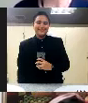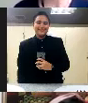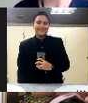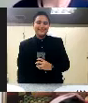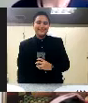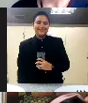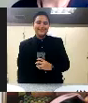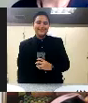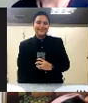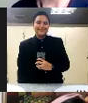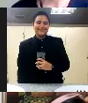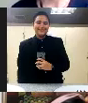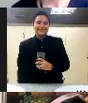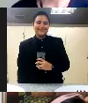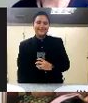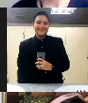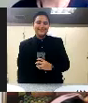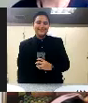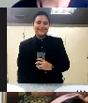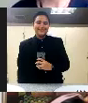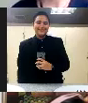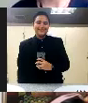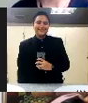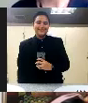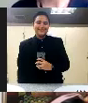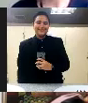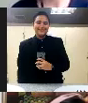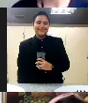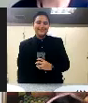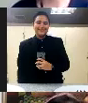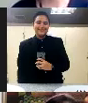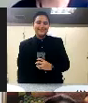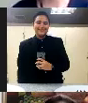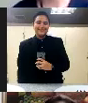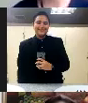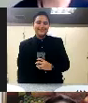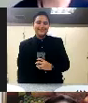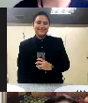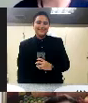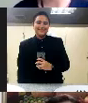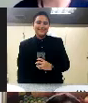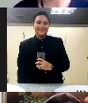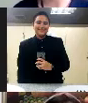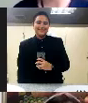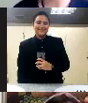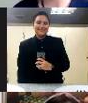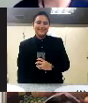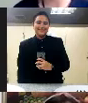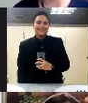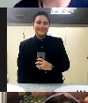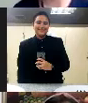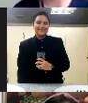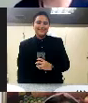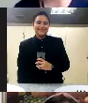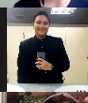laboral real. Así que después de varios años estaba cansada de hacer siempre lo mismo. Me daba cuenta que después de 15 años